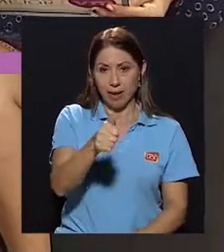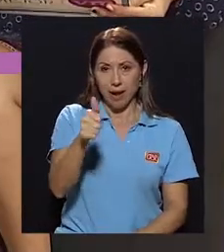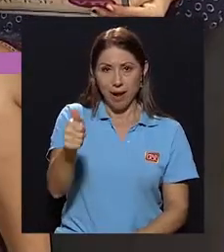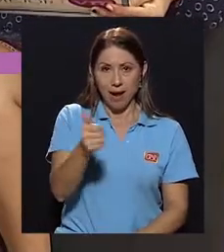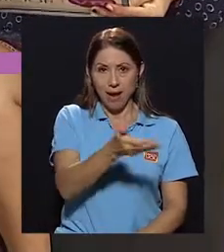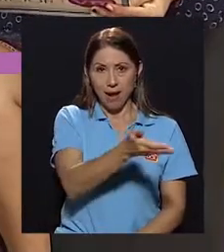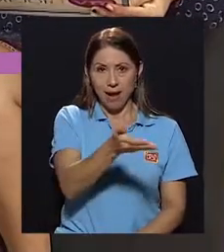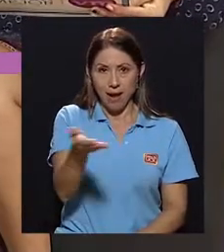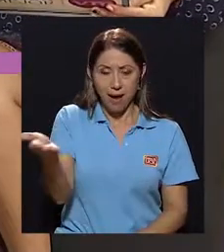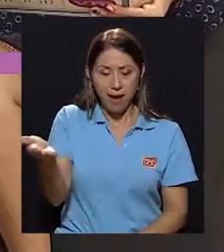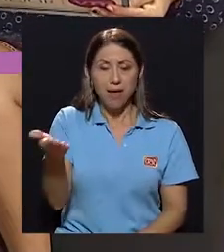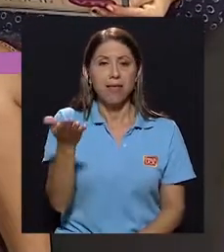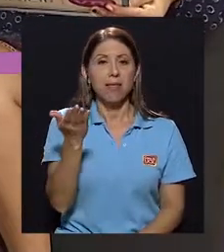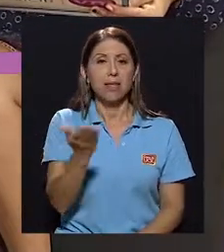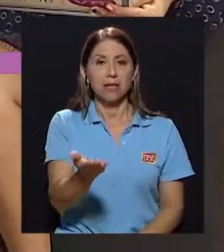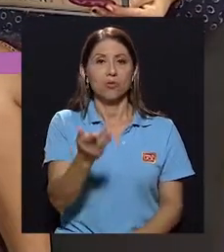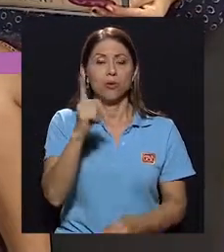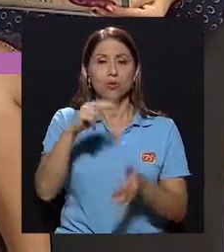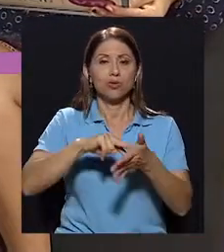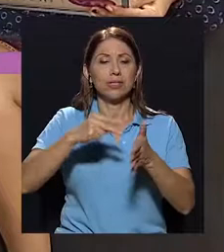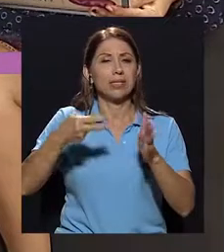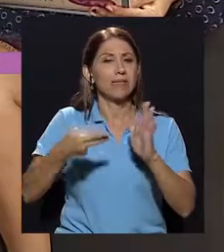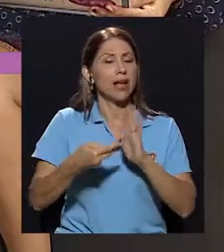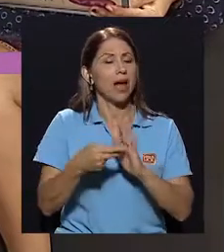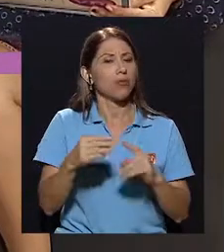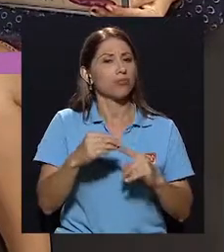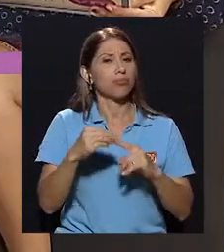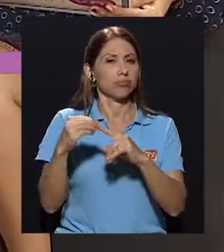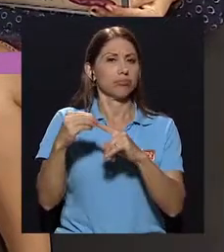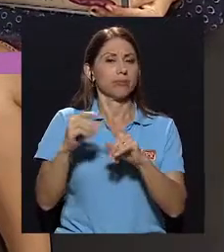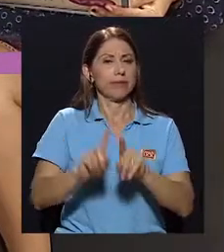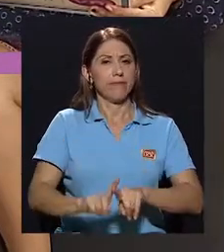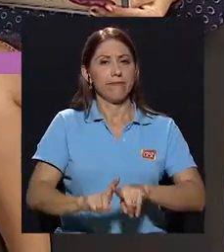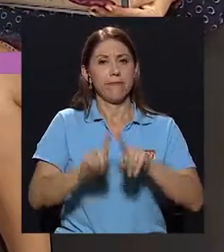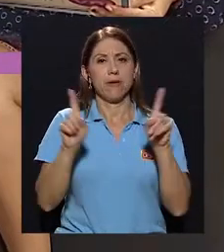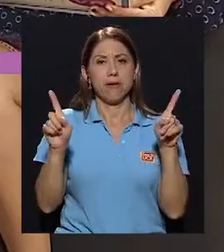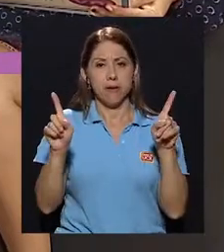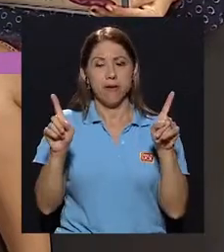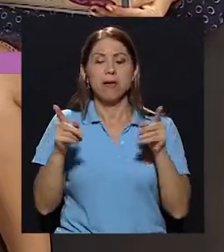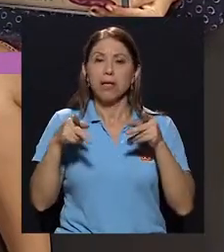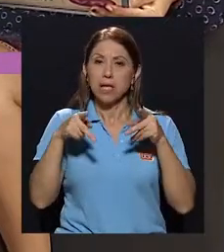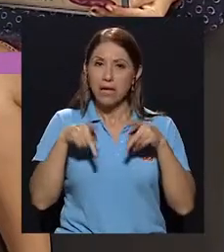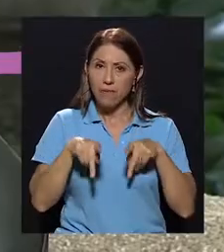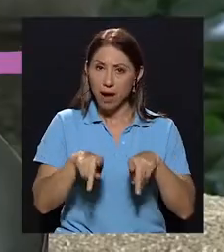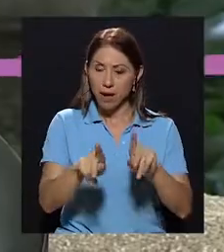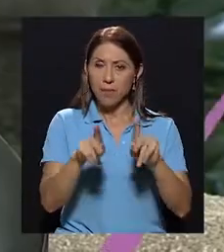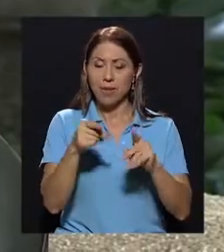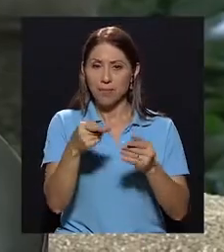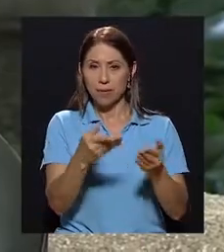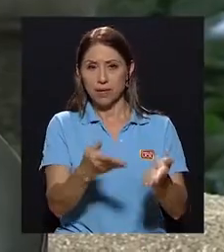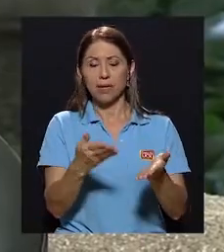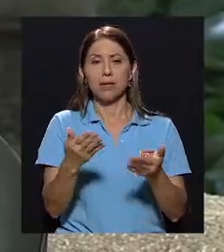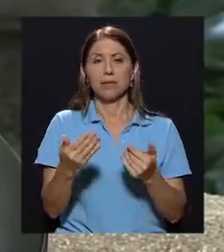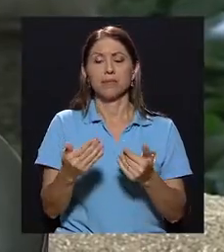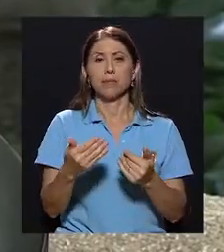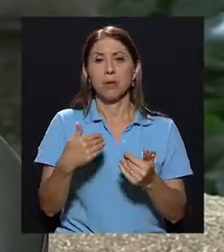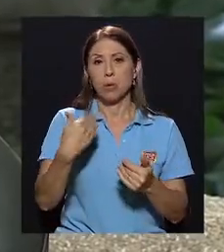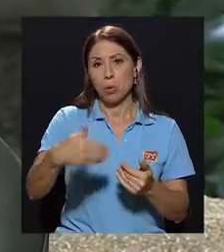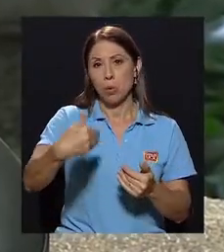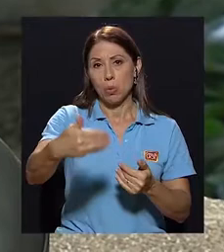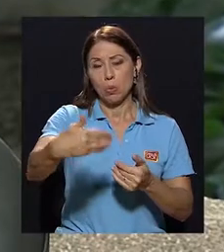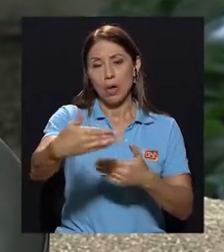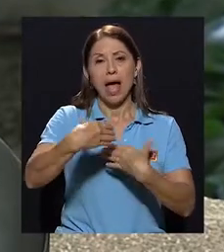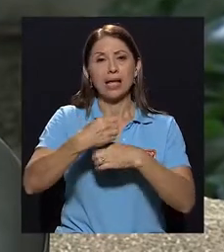adolescente habría un significado muy particular que le va a permitir en lo